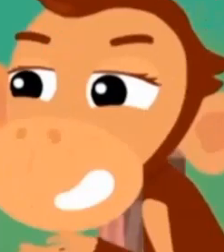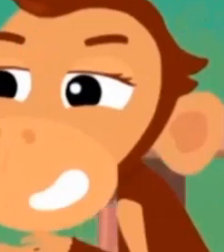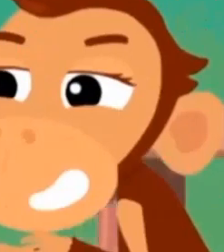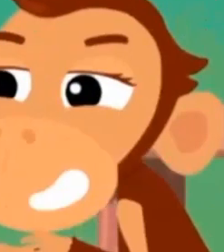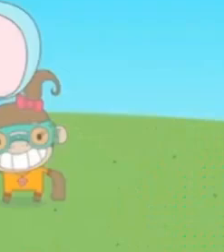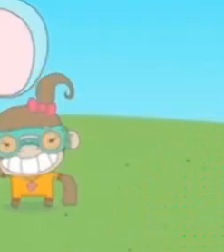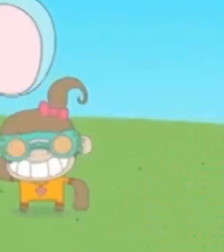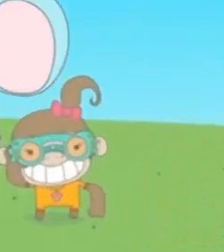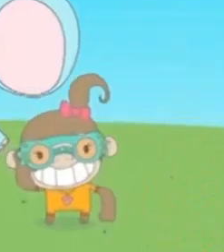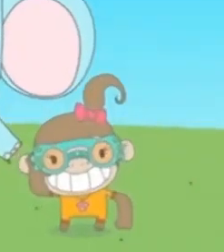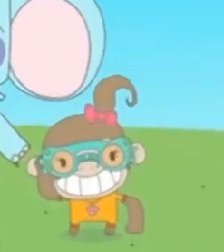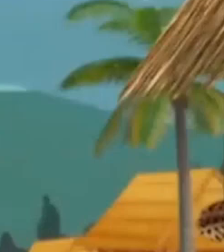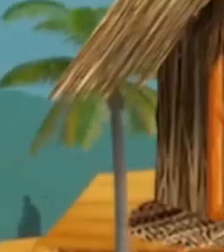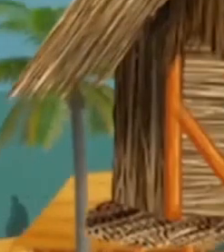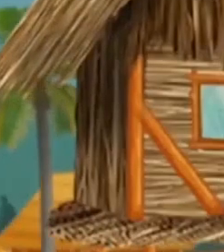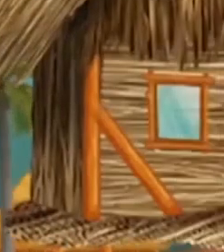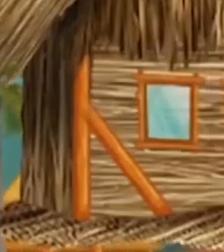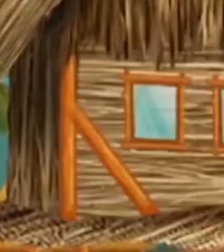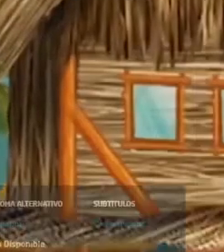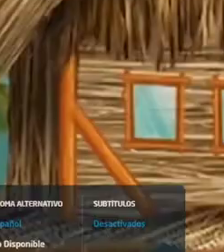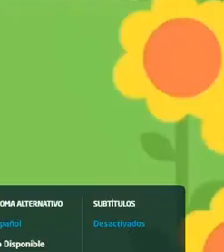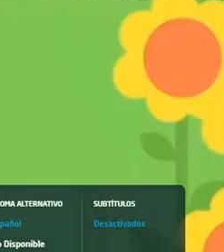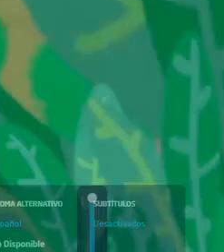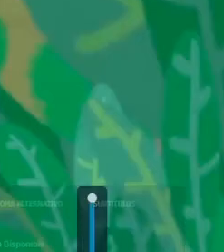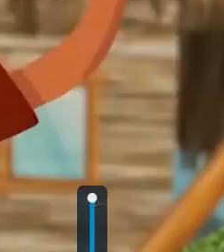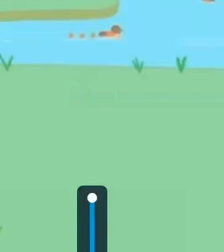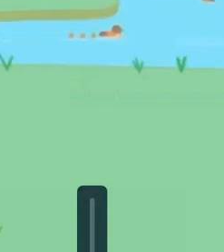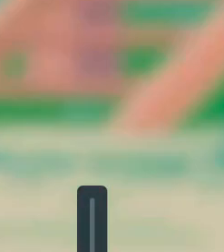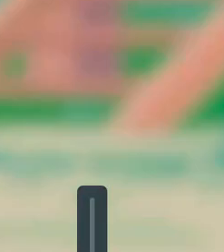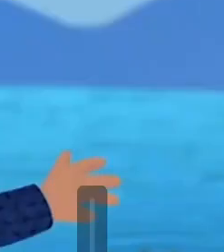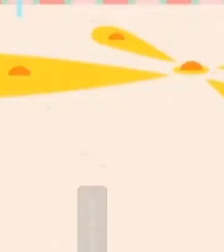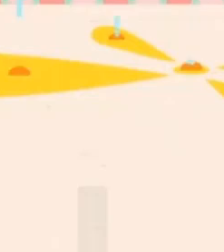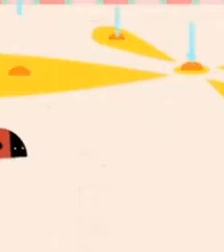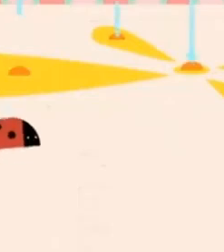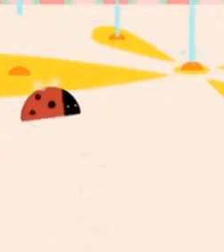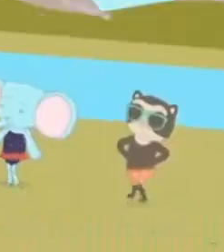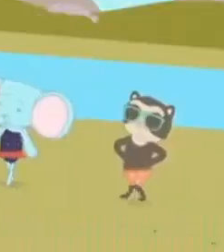Educando en la diversidad, construimos un Perú.